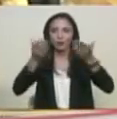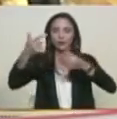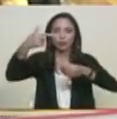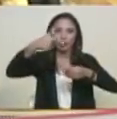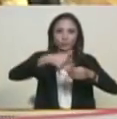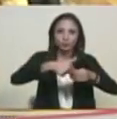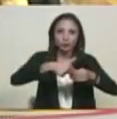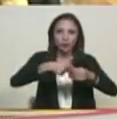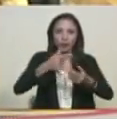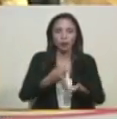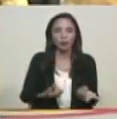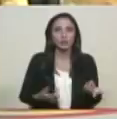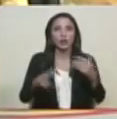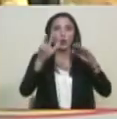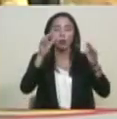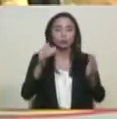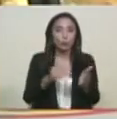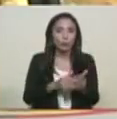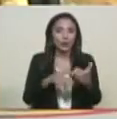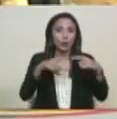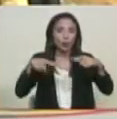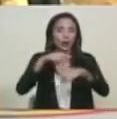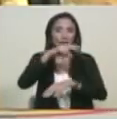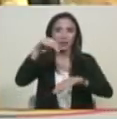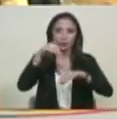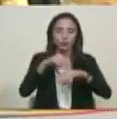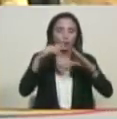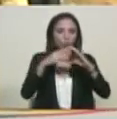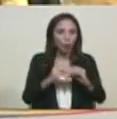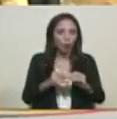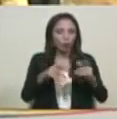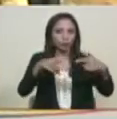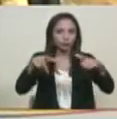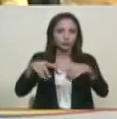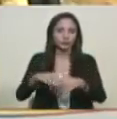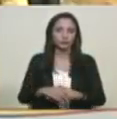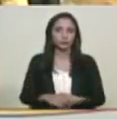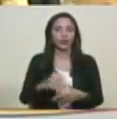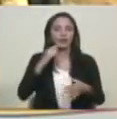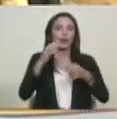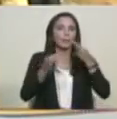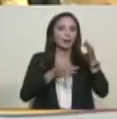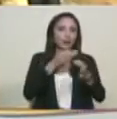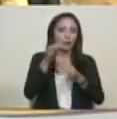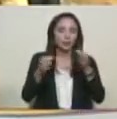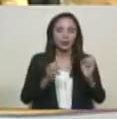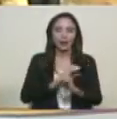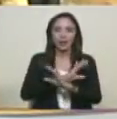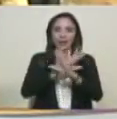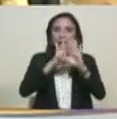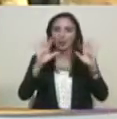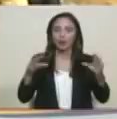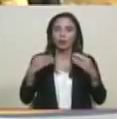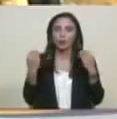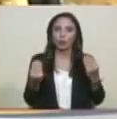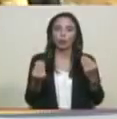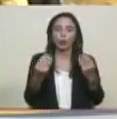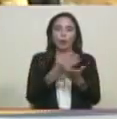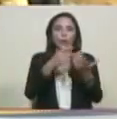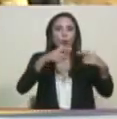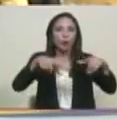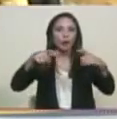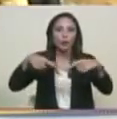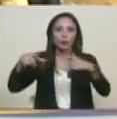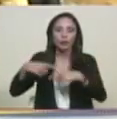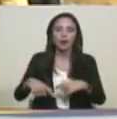los ocho mil surtidores nacionales, y hay que explicar bien cómo va a ser, dónde va a